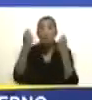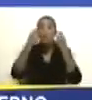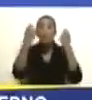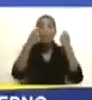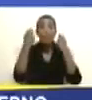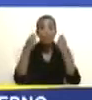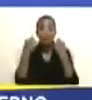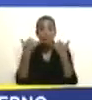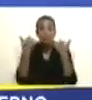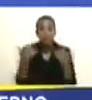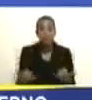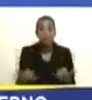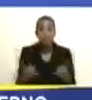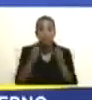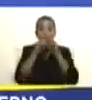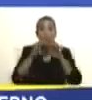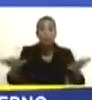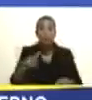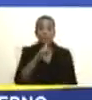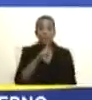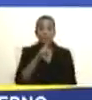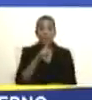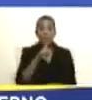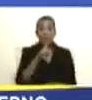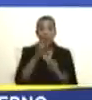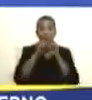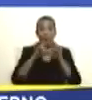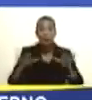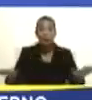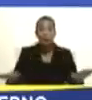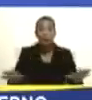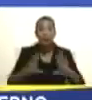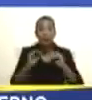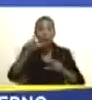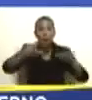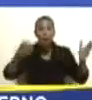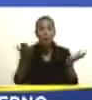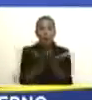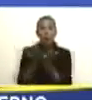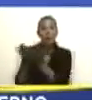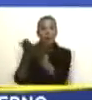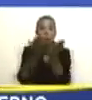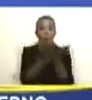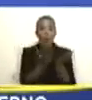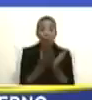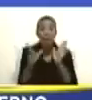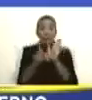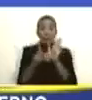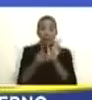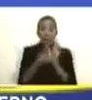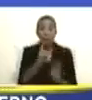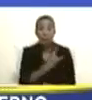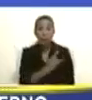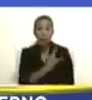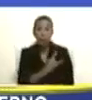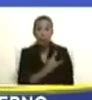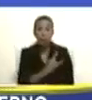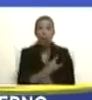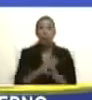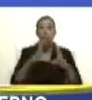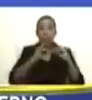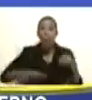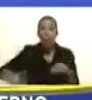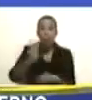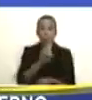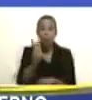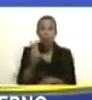y a llevar a todas las escuelas, liceos, universidades del país